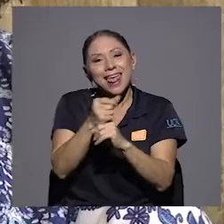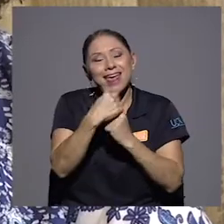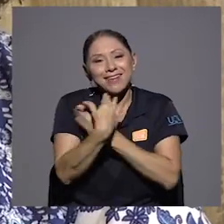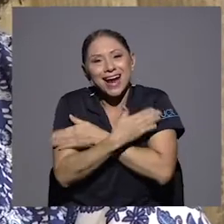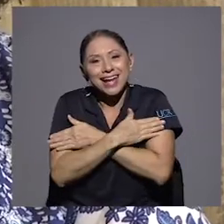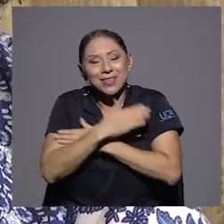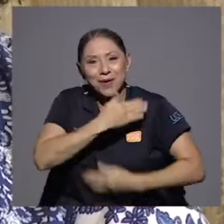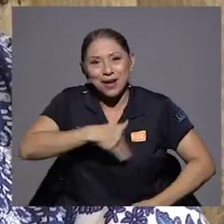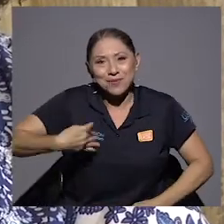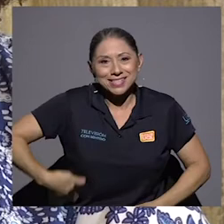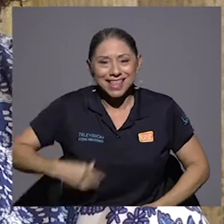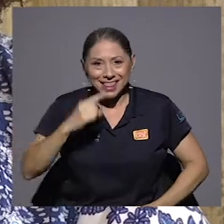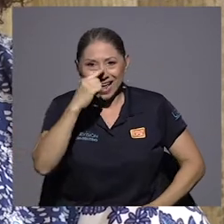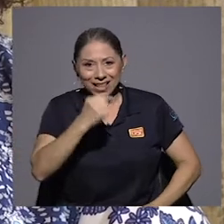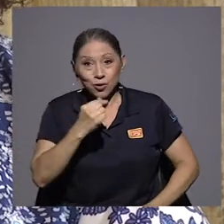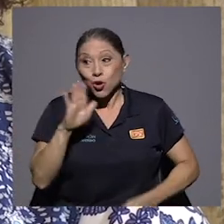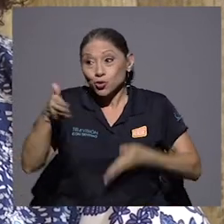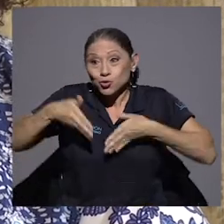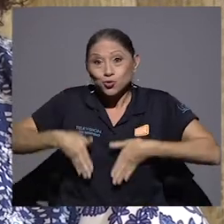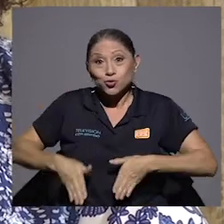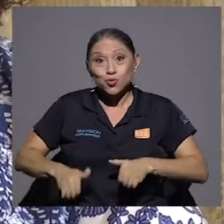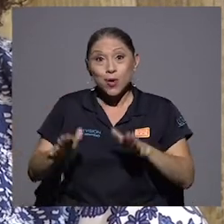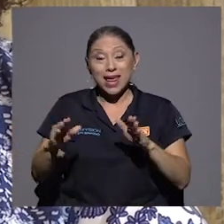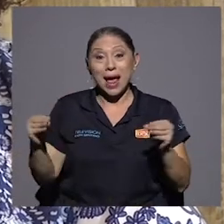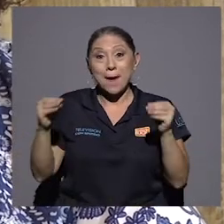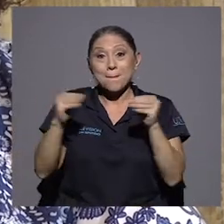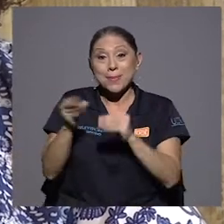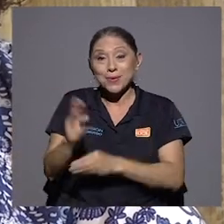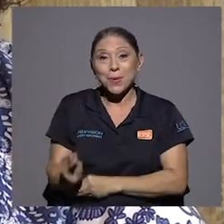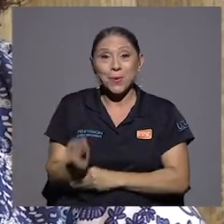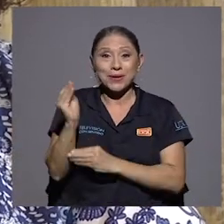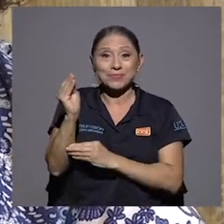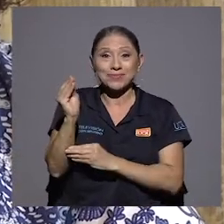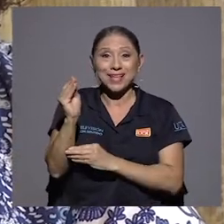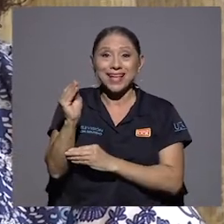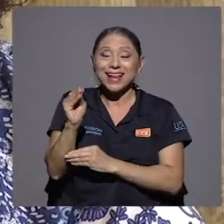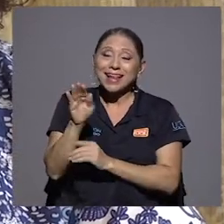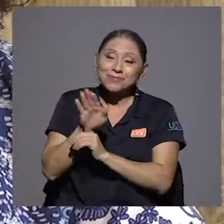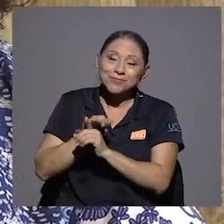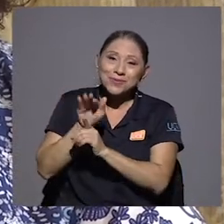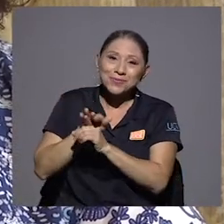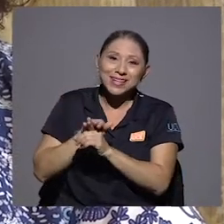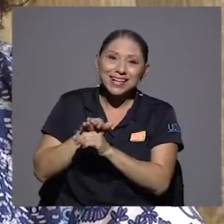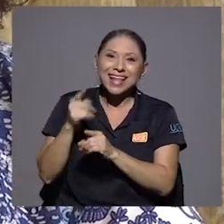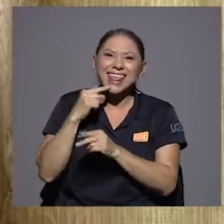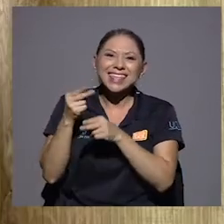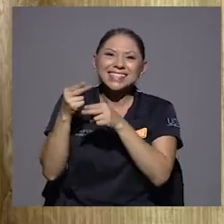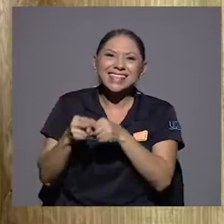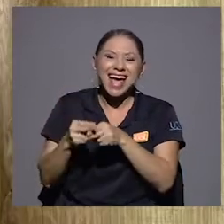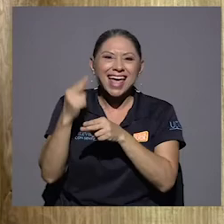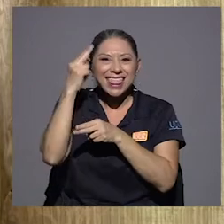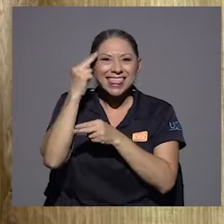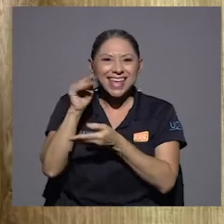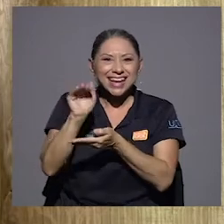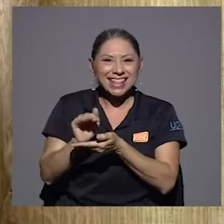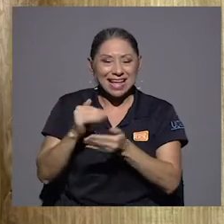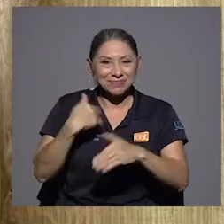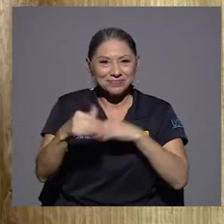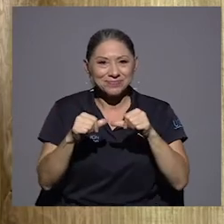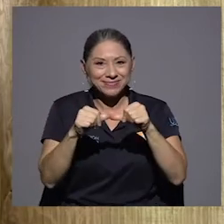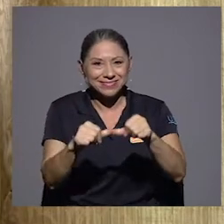Calderón Guardia. Su hija menor, la chiquita de sus ojos, que le decía la negrita. Ya regresamos.